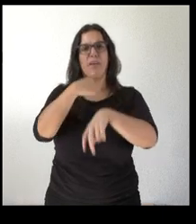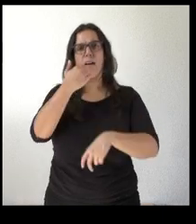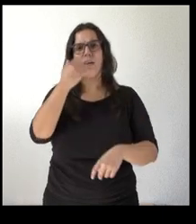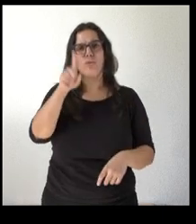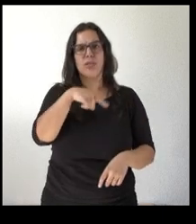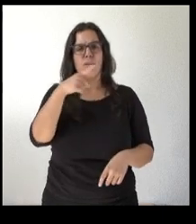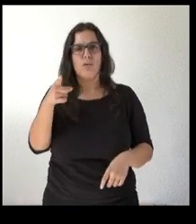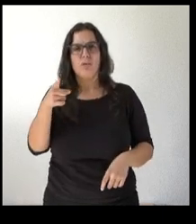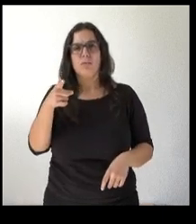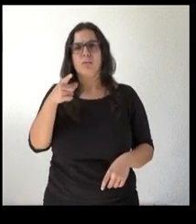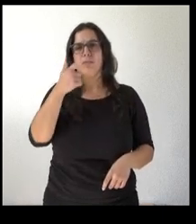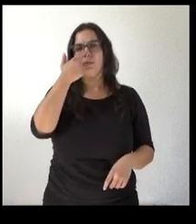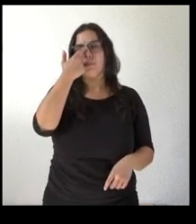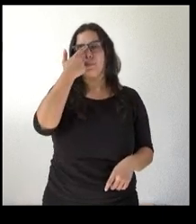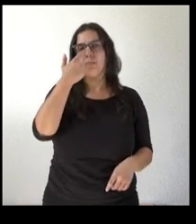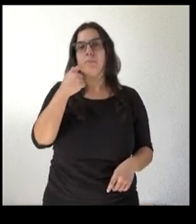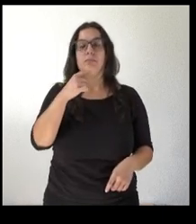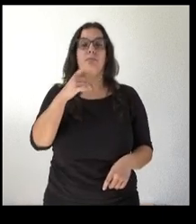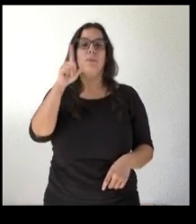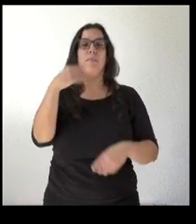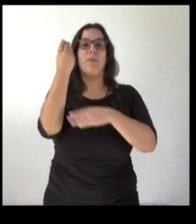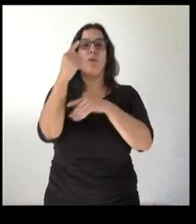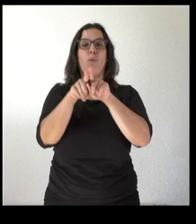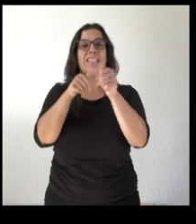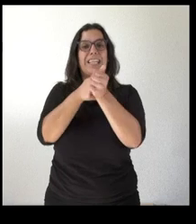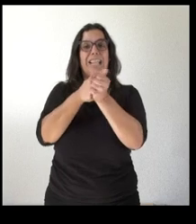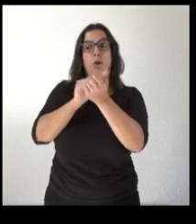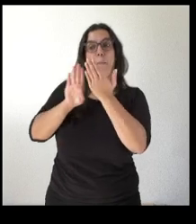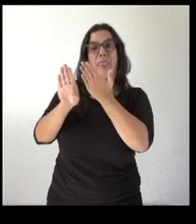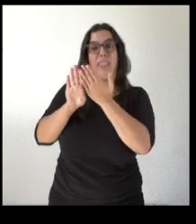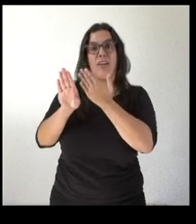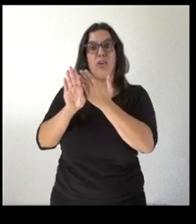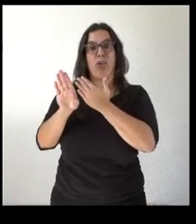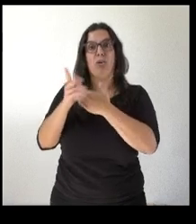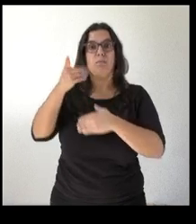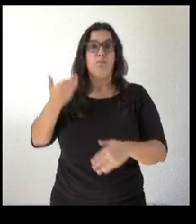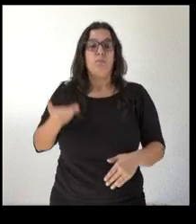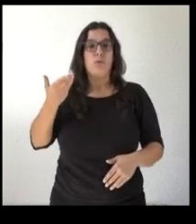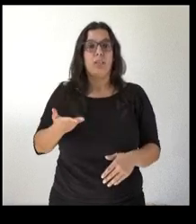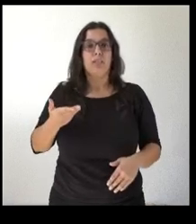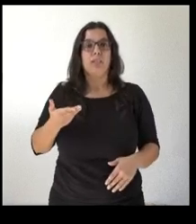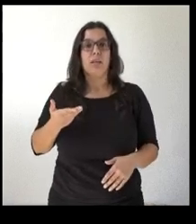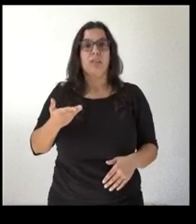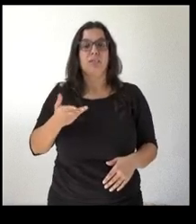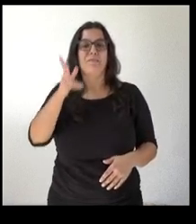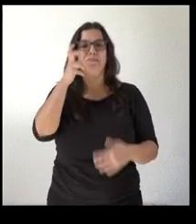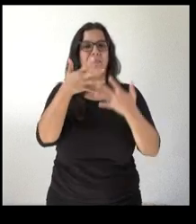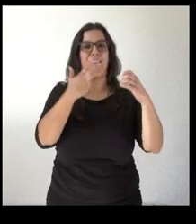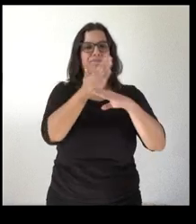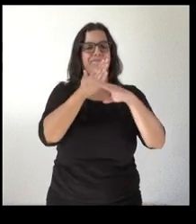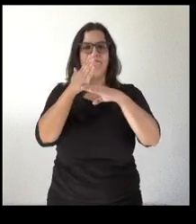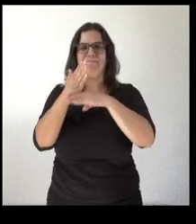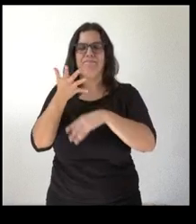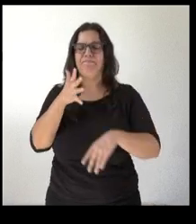vecino que tan importante es y tan difícil por otra parte también es su función en las juntas